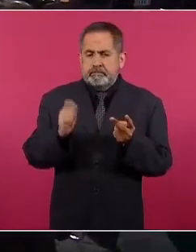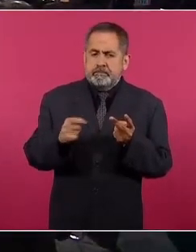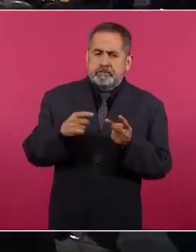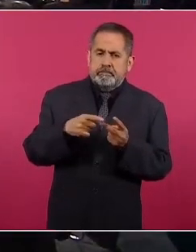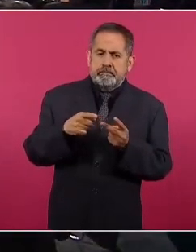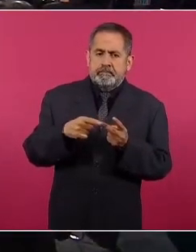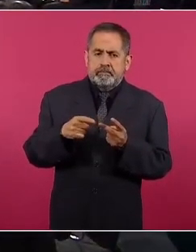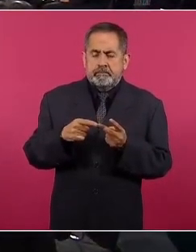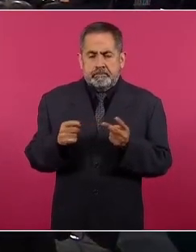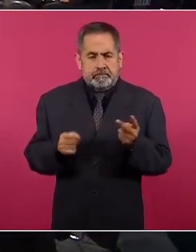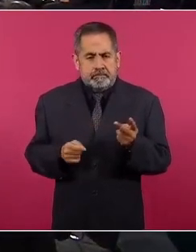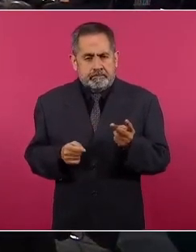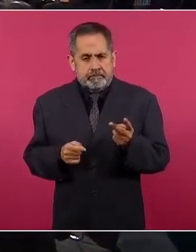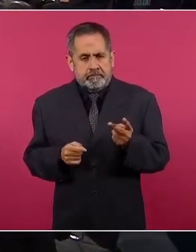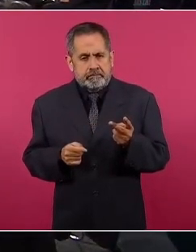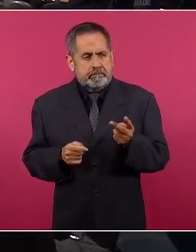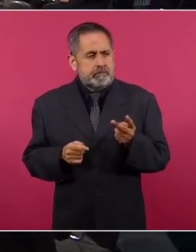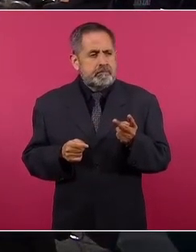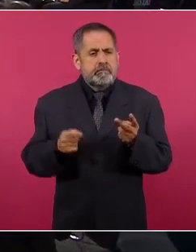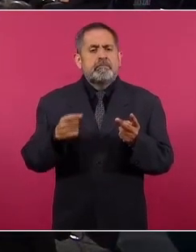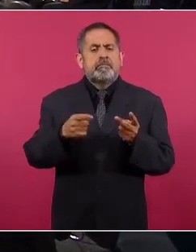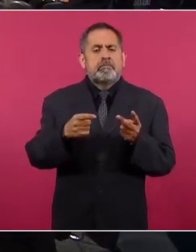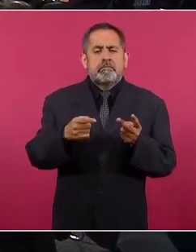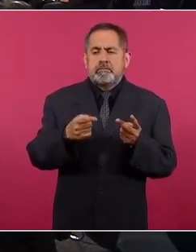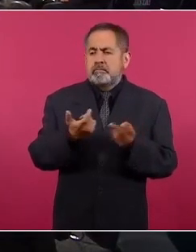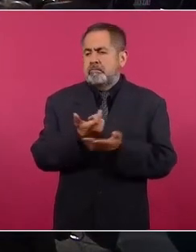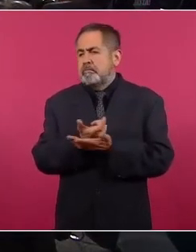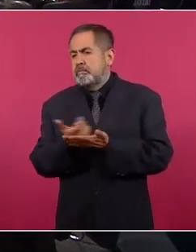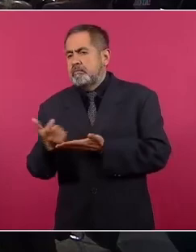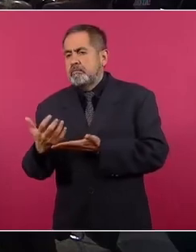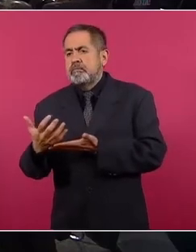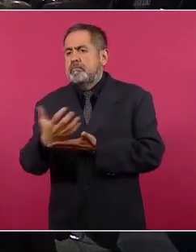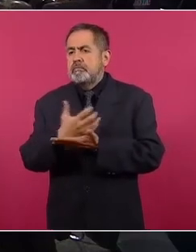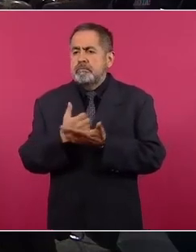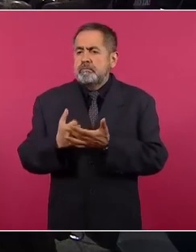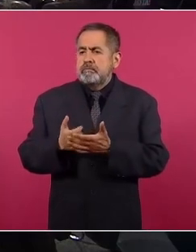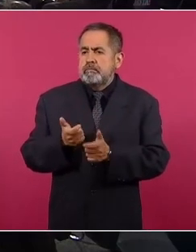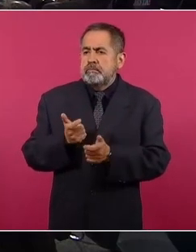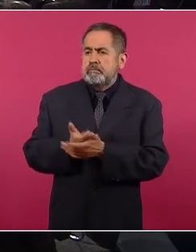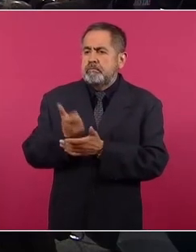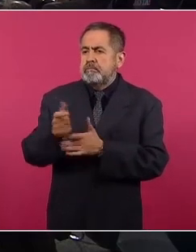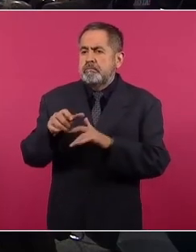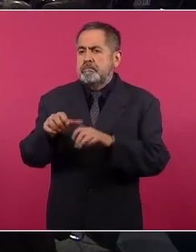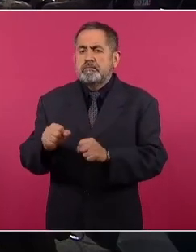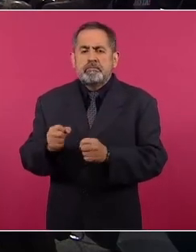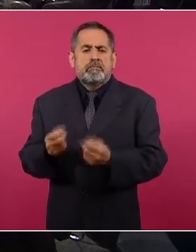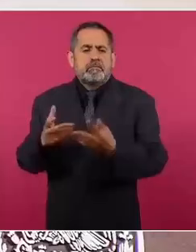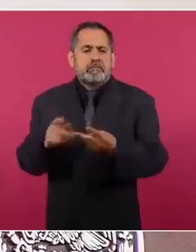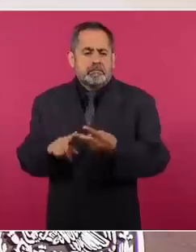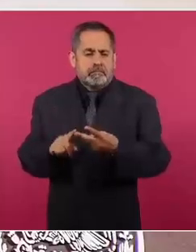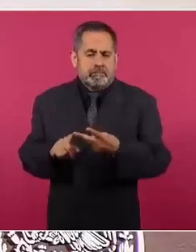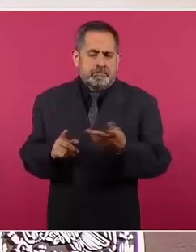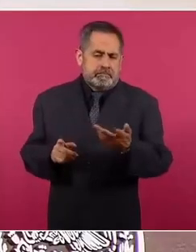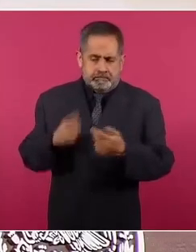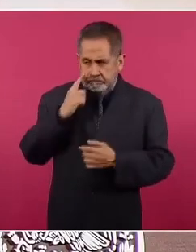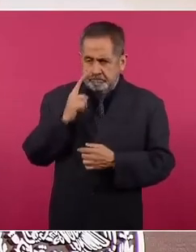para cuánto alcanza el salario mínimo en